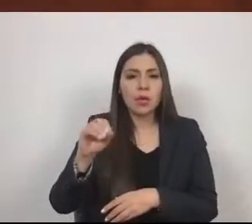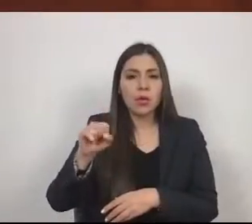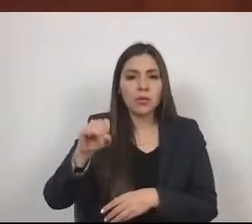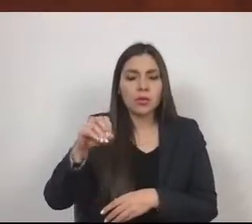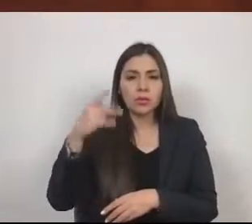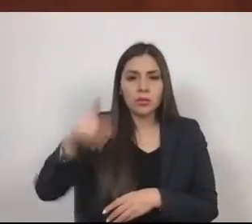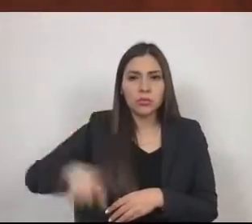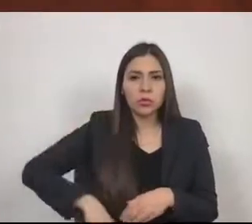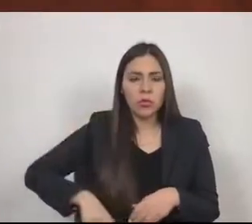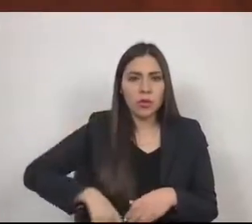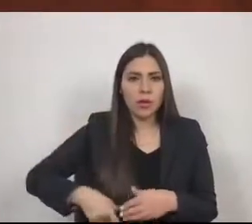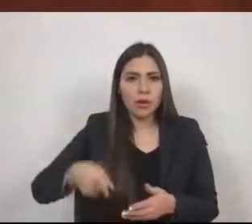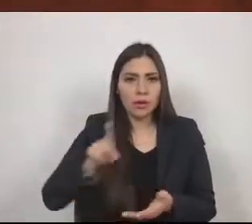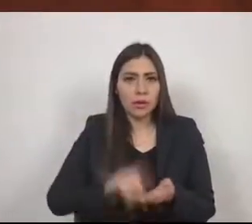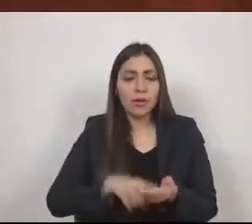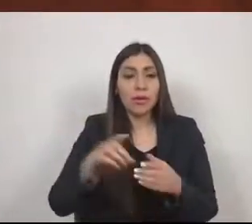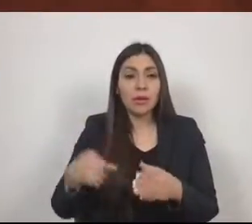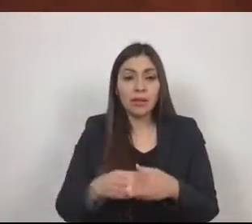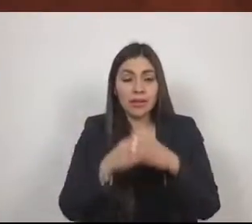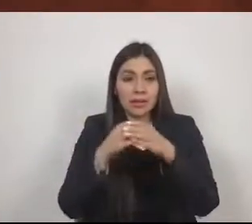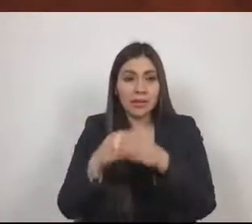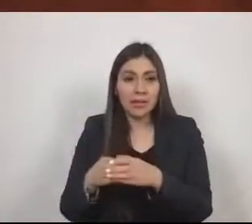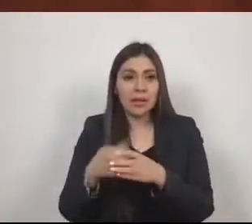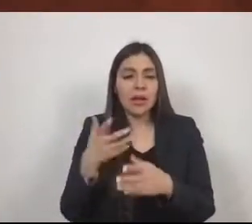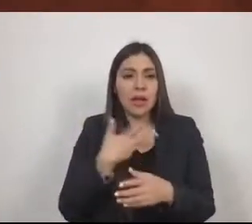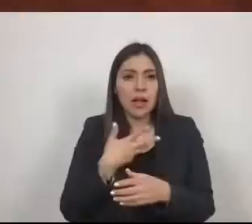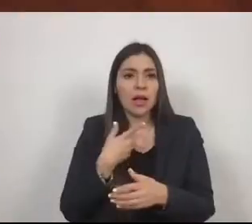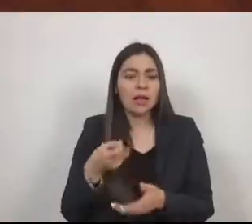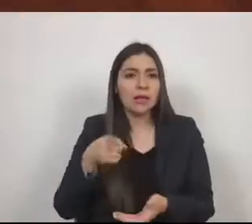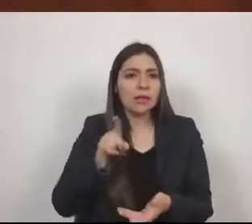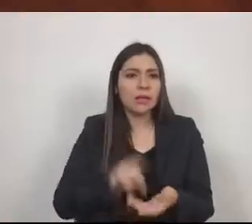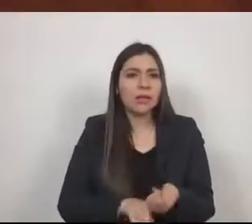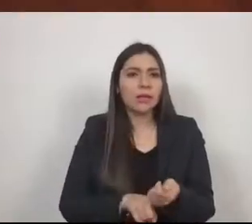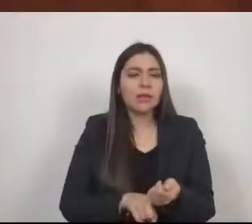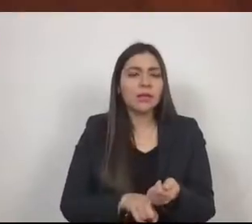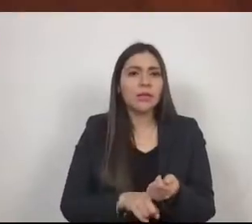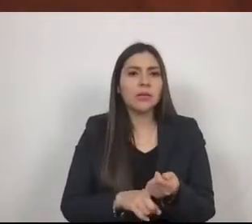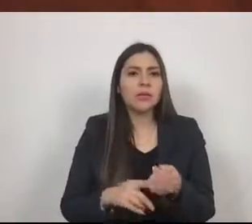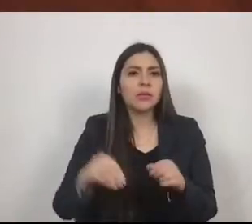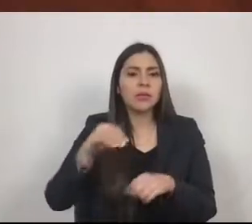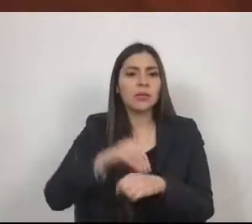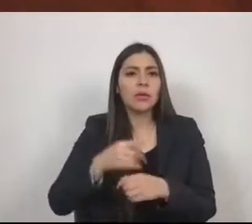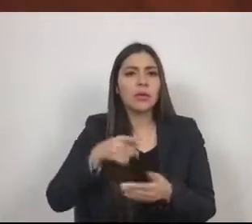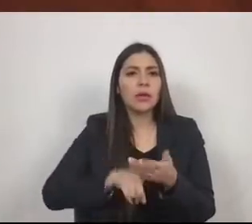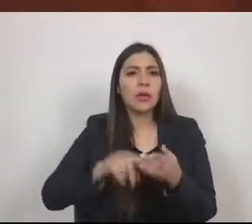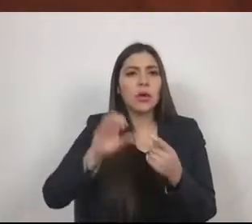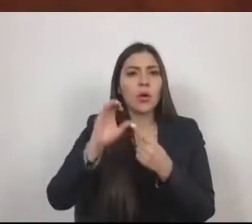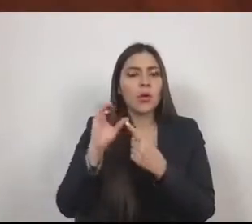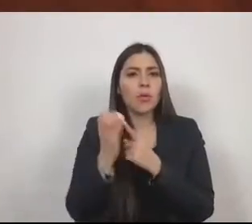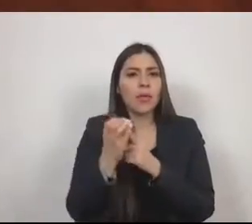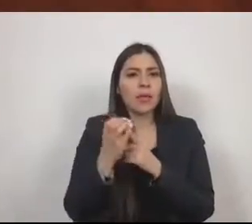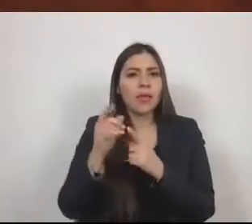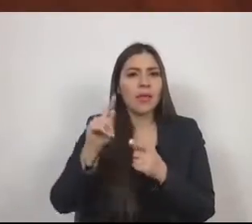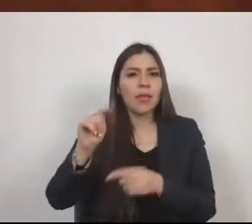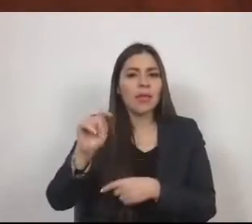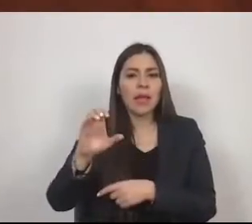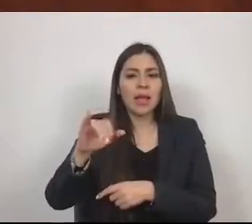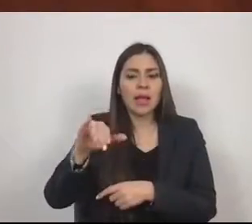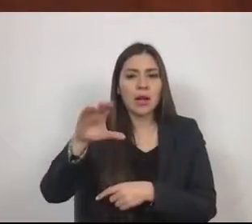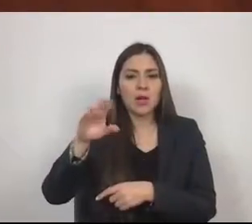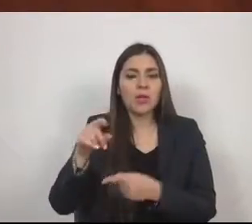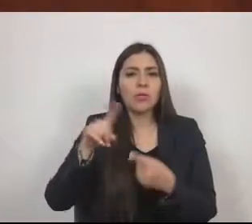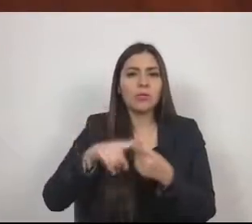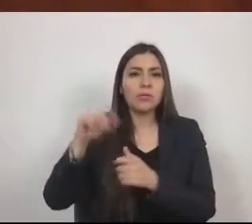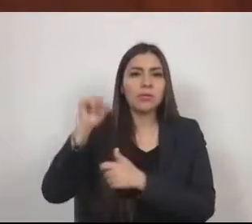Fideicomiso estará integrado por un comité técnico, el cual está presidido por la Secretaría de